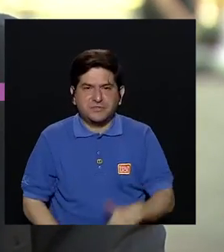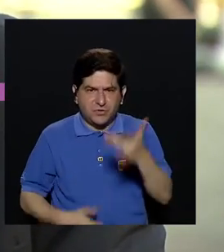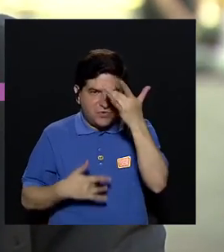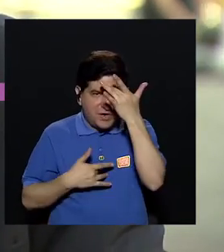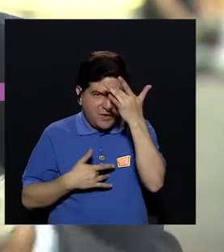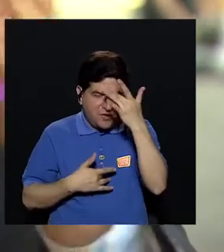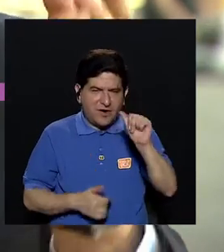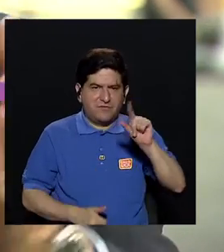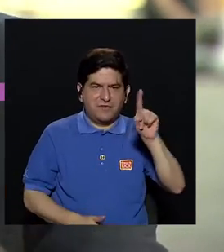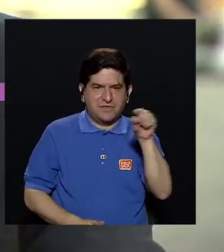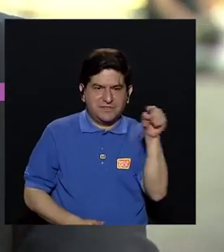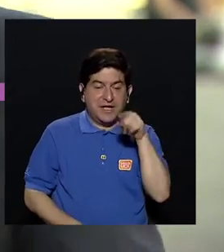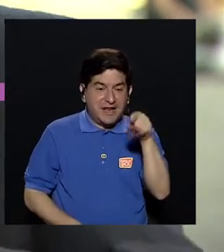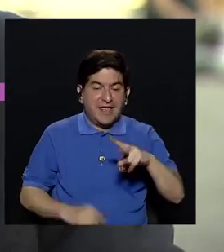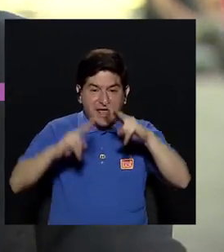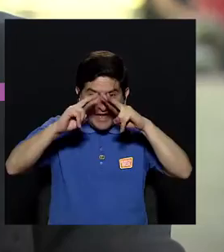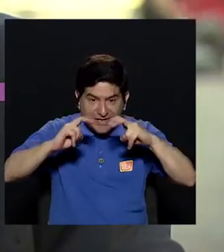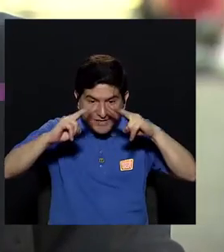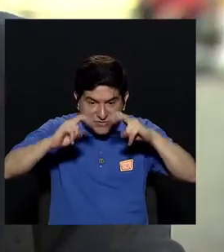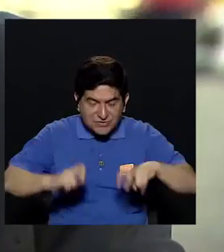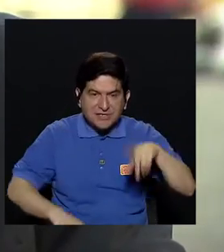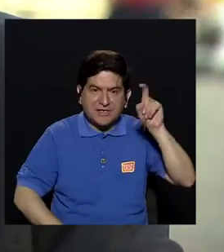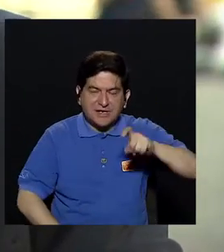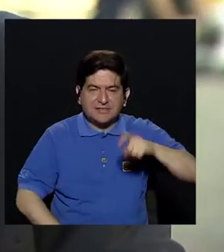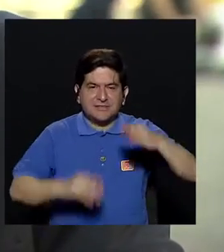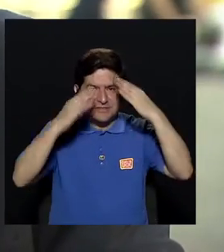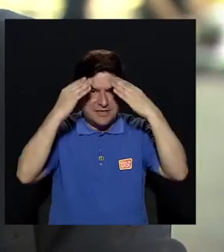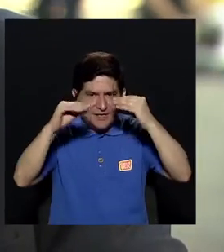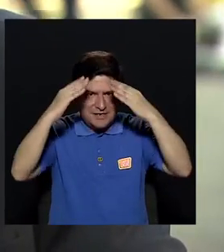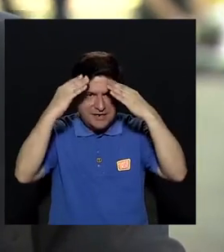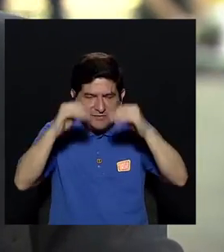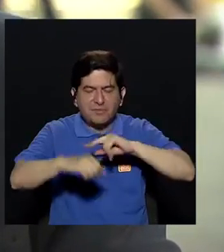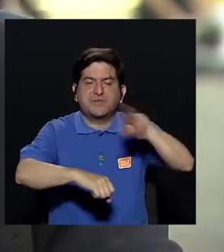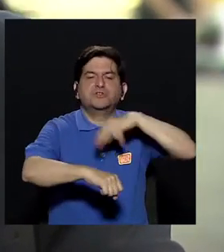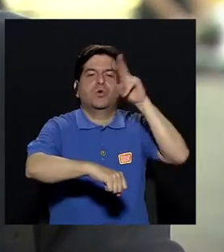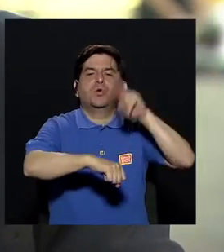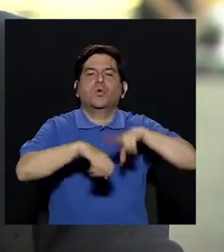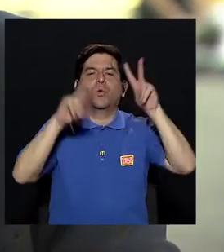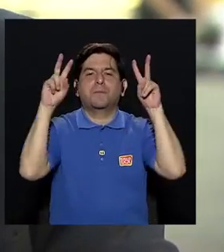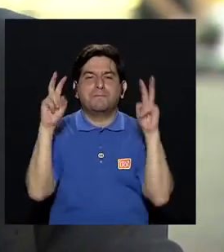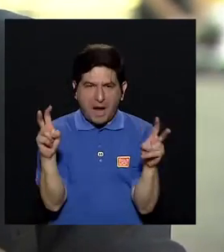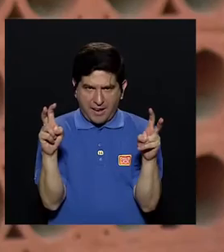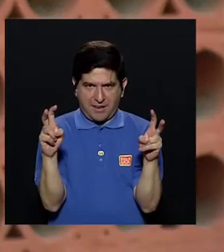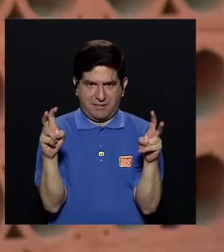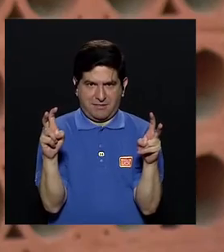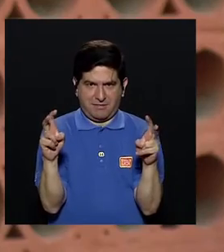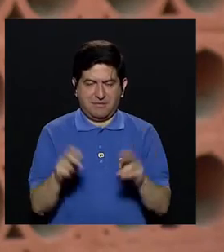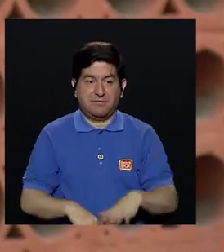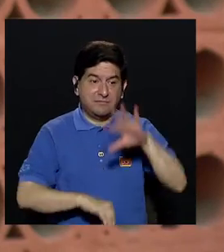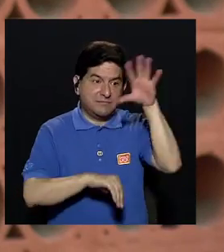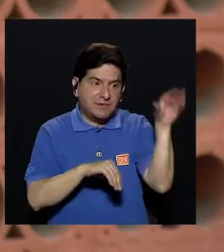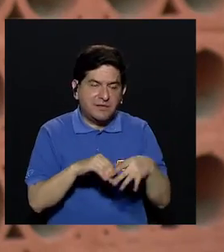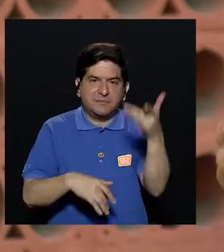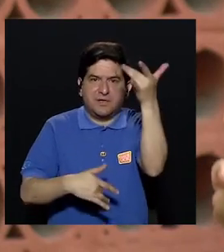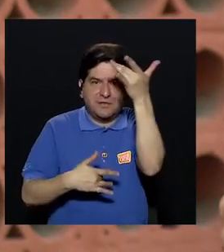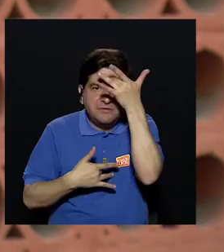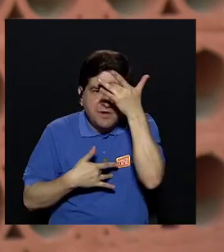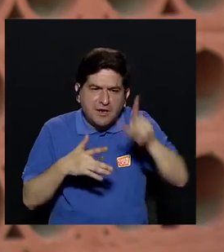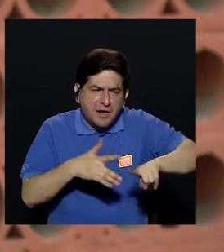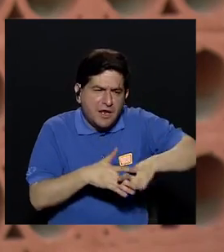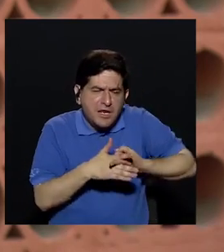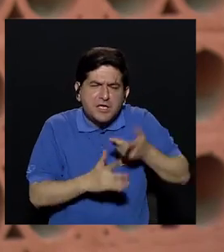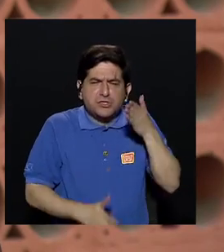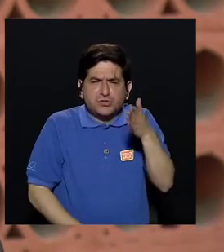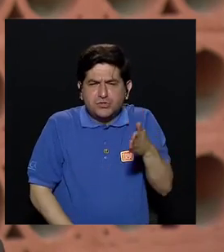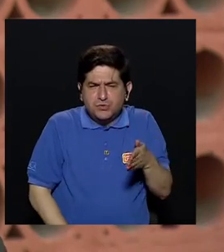con enfermedad de Alzheimer, todos esos exámenes tienen que ser reportados normales. Si además la enfermedad es de